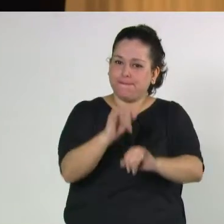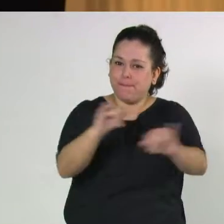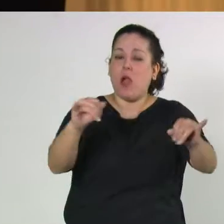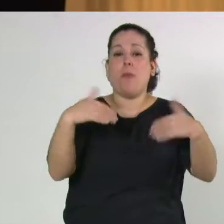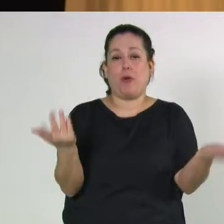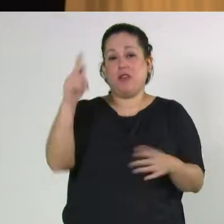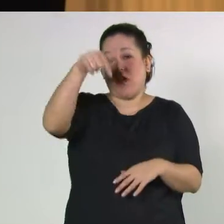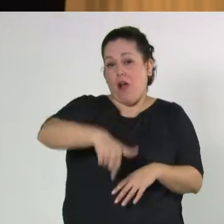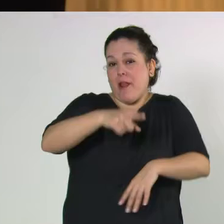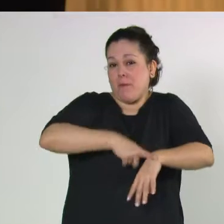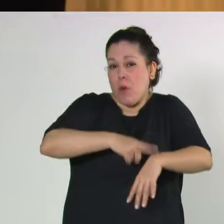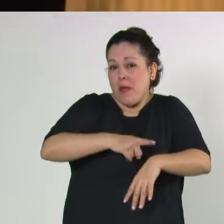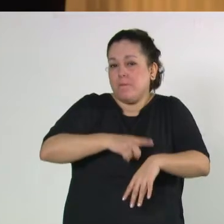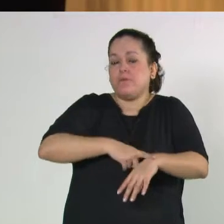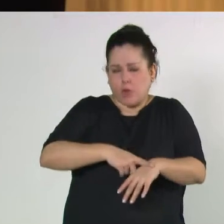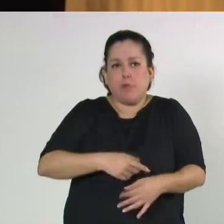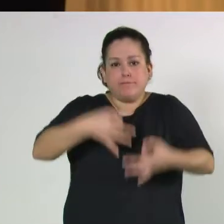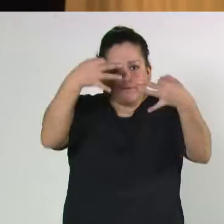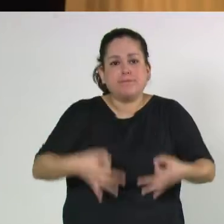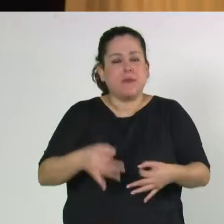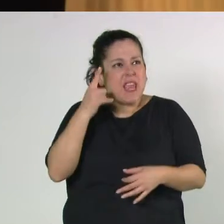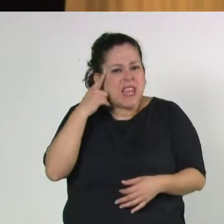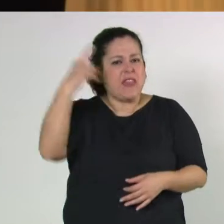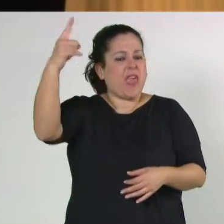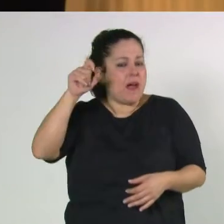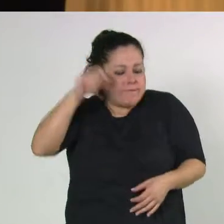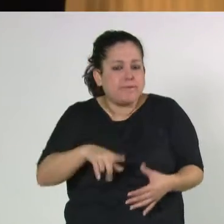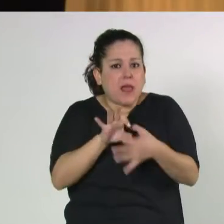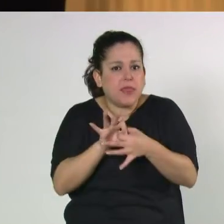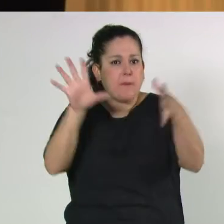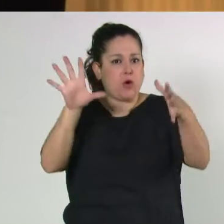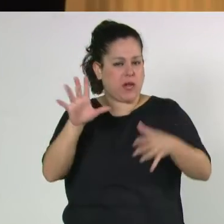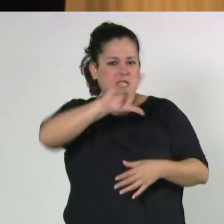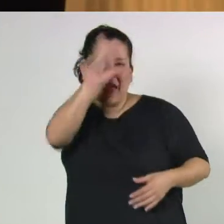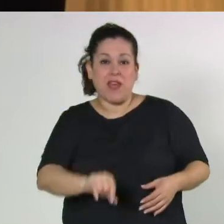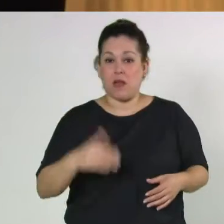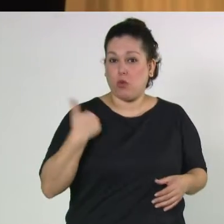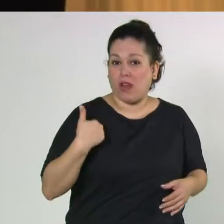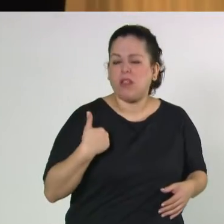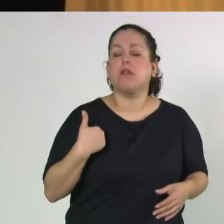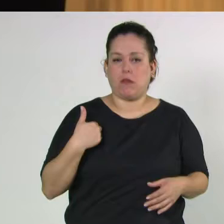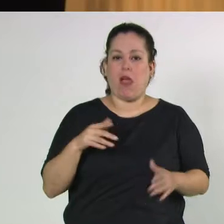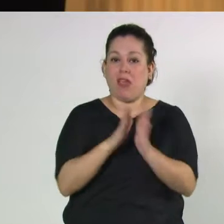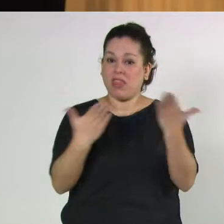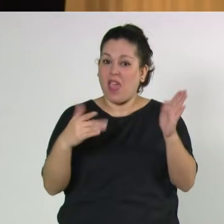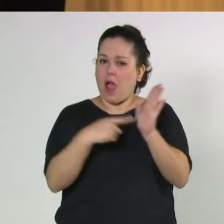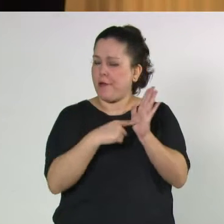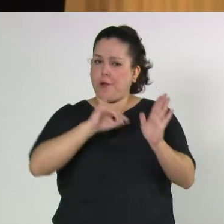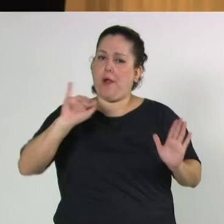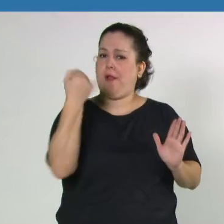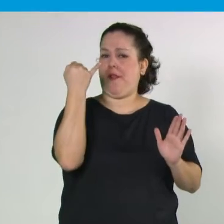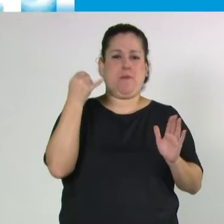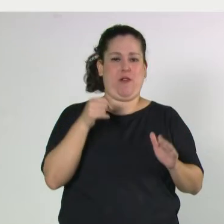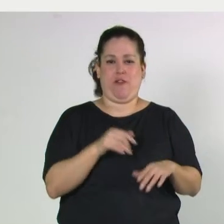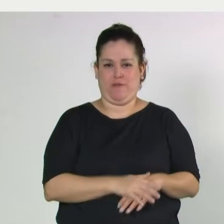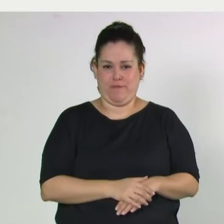que uno quiere reafirmar las ideas de democracia, de república, encuentran en El Litoral el mejor sinónimo de estas